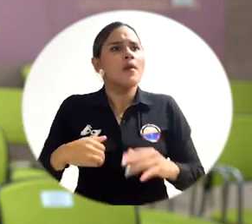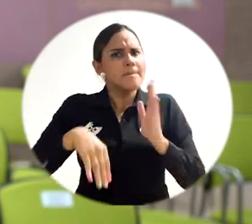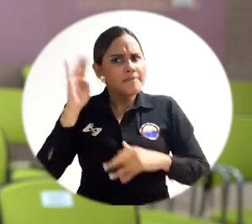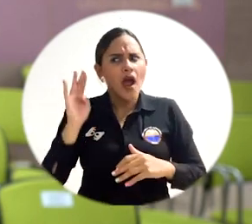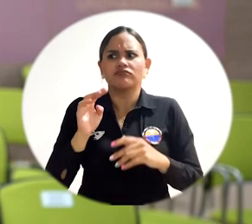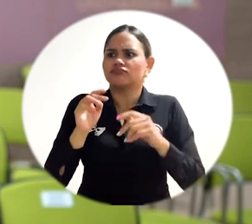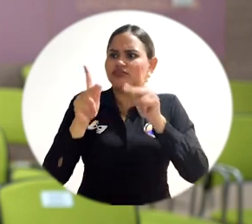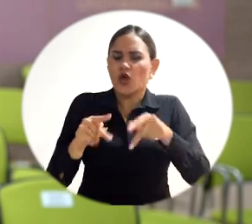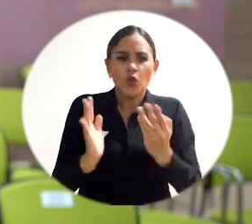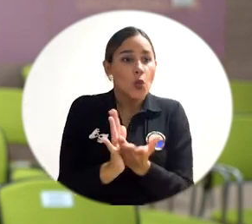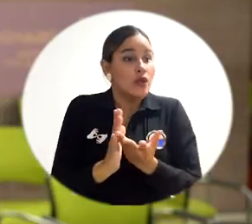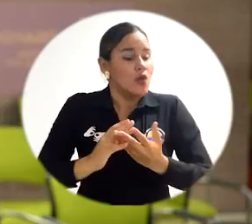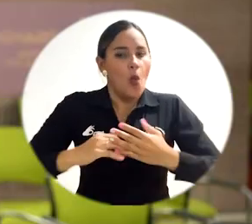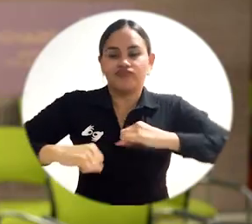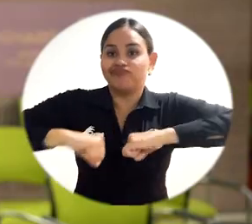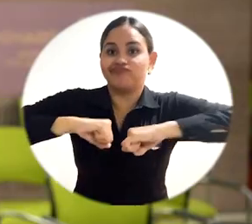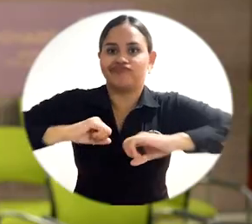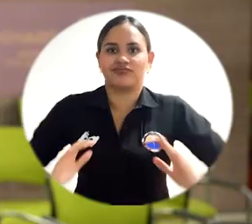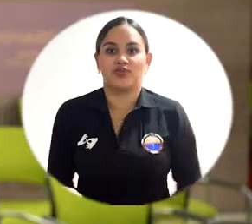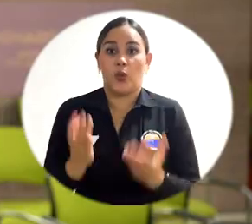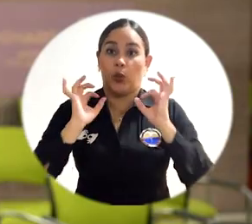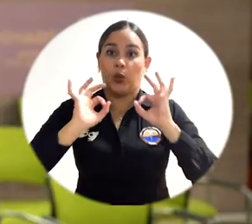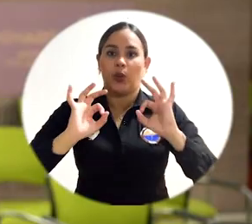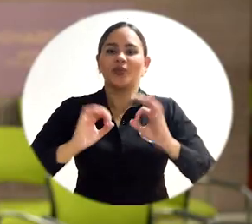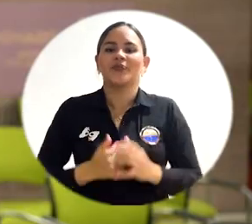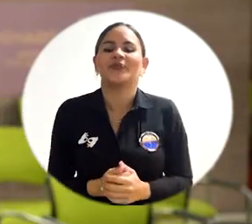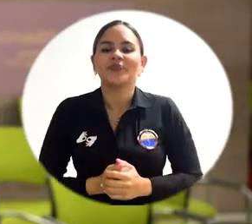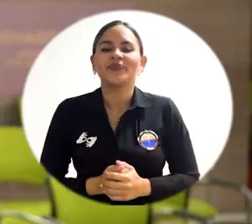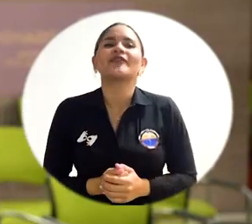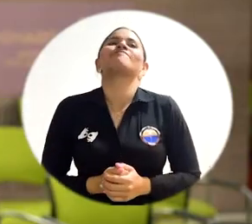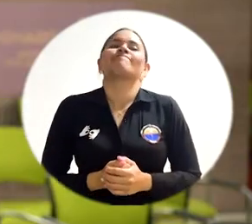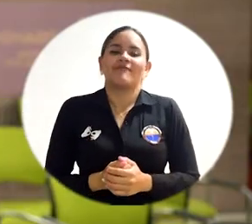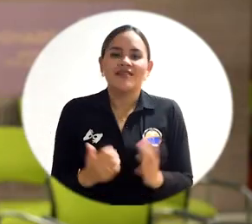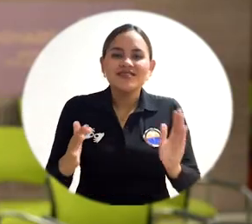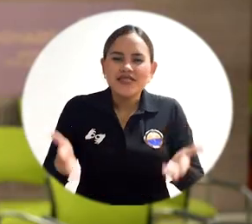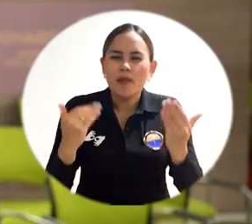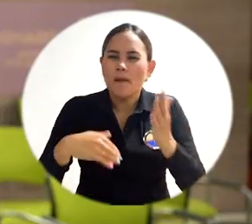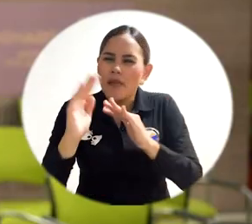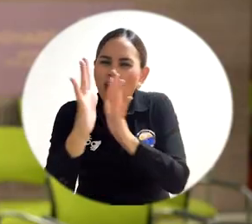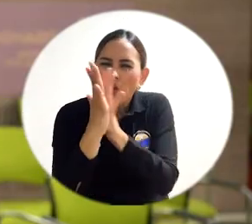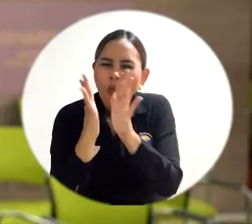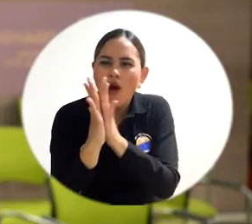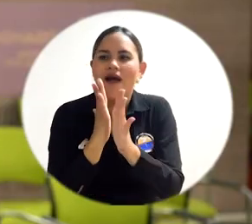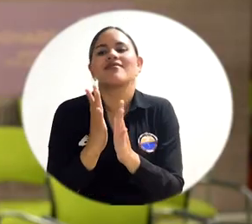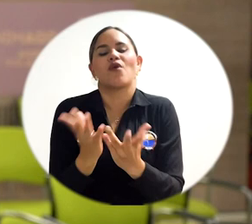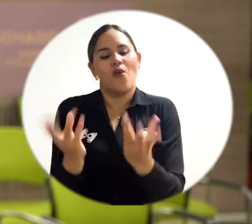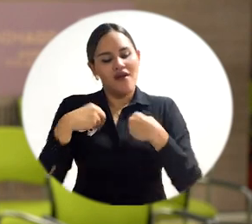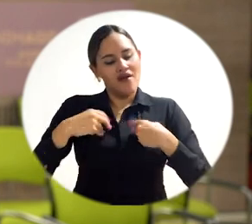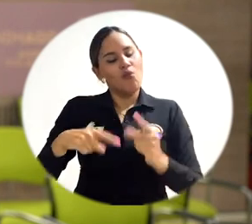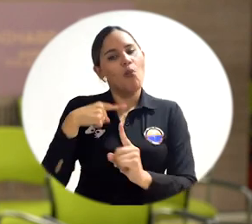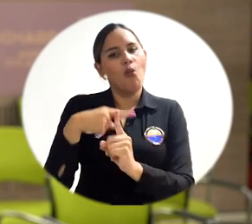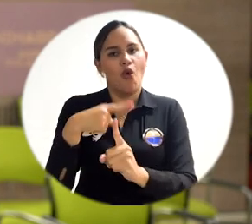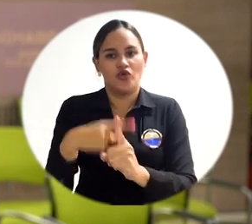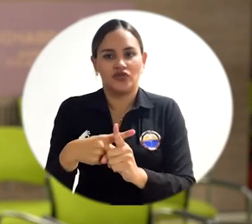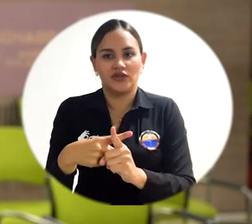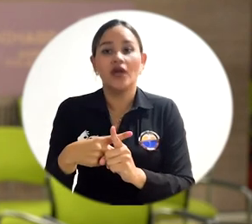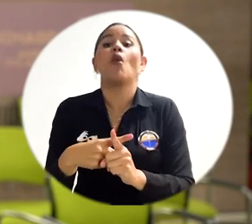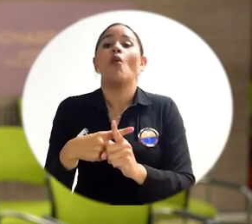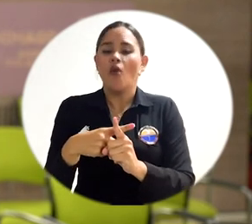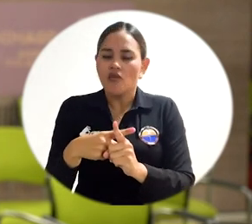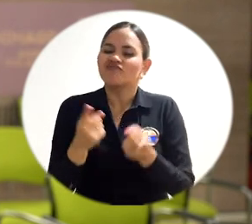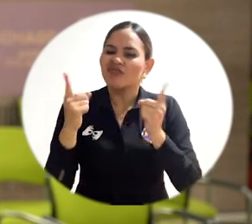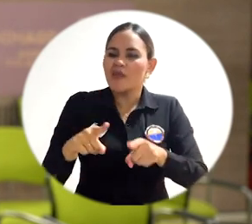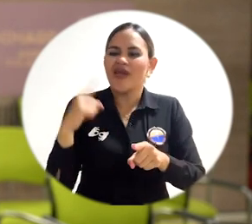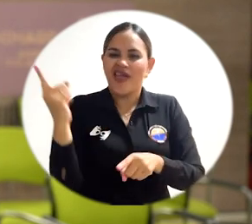y un sinnúmero de estudiantes. Un balance positivo, no solamente para la universidad y la comunidad académica, sino para